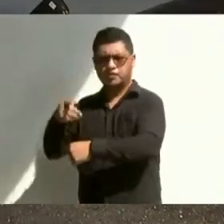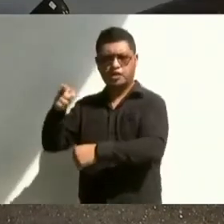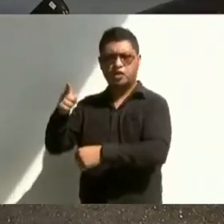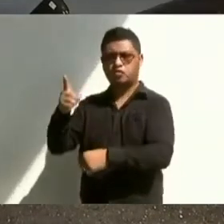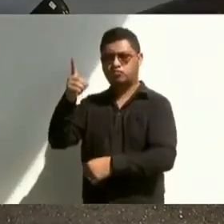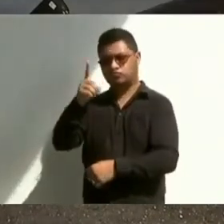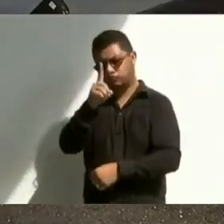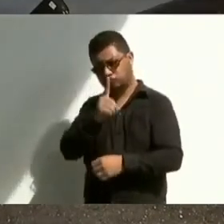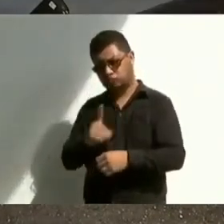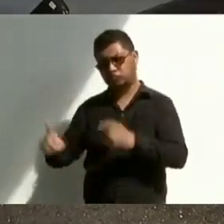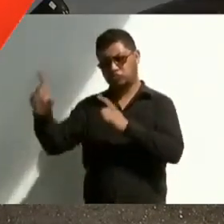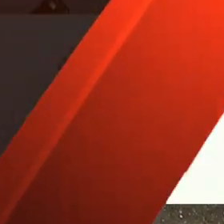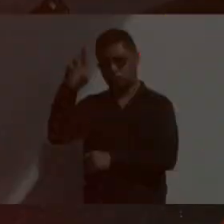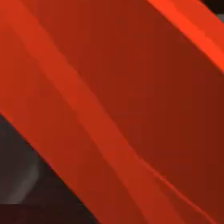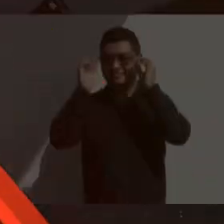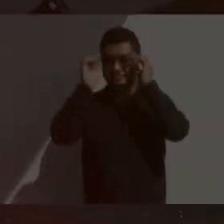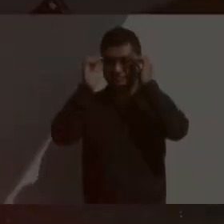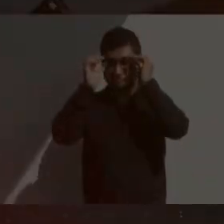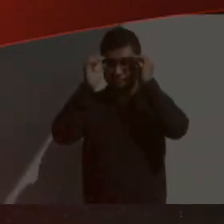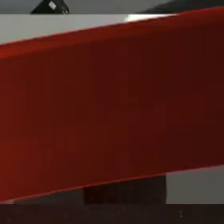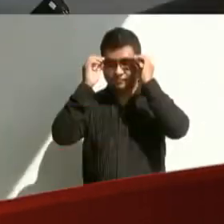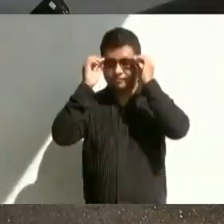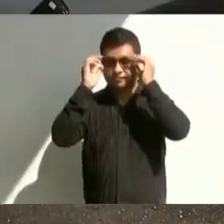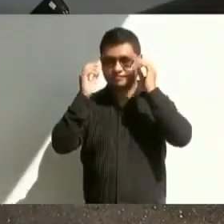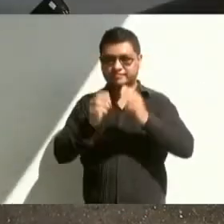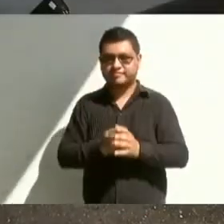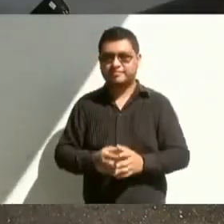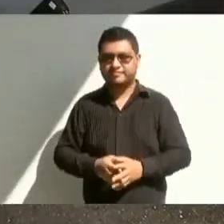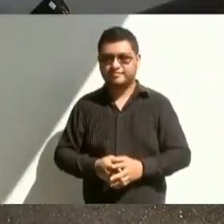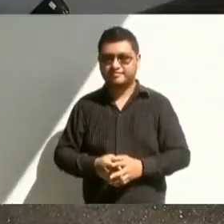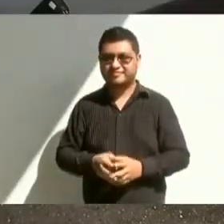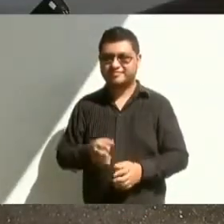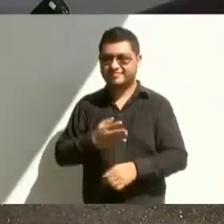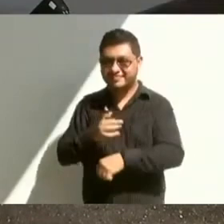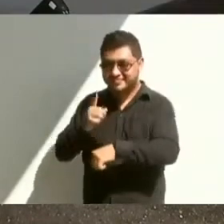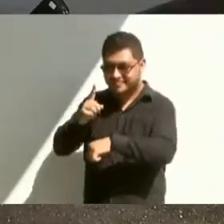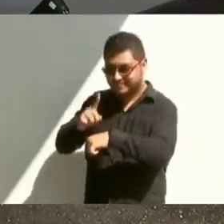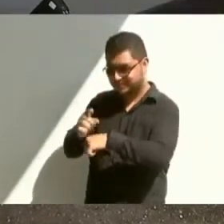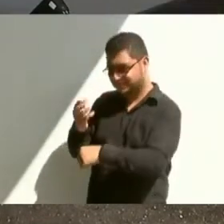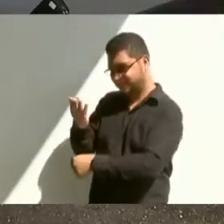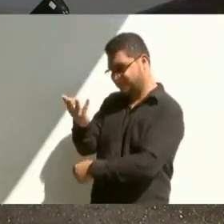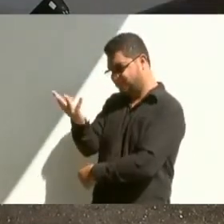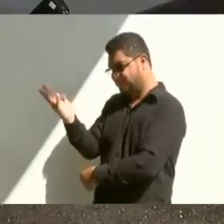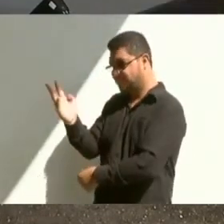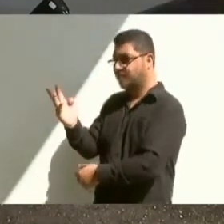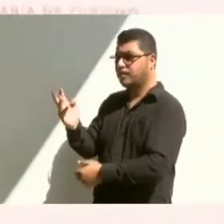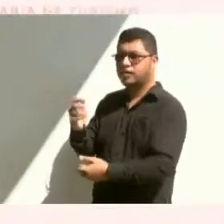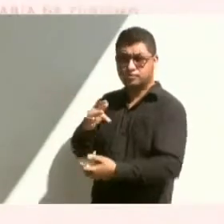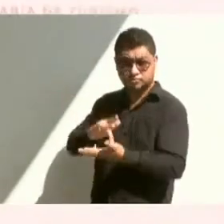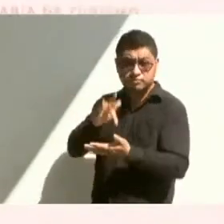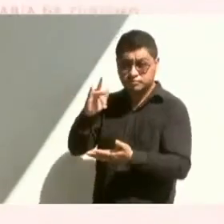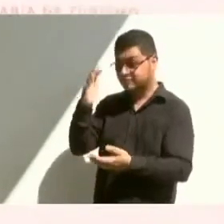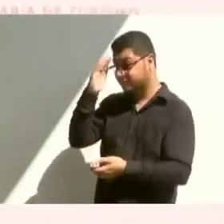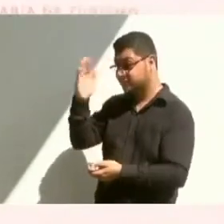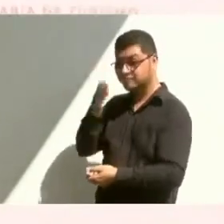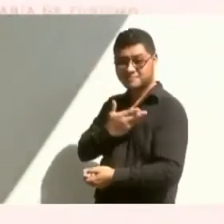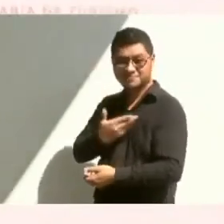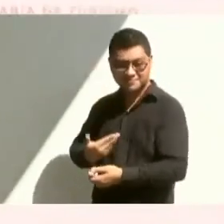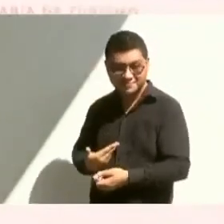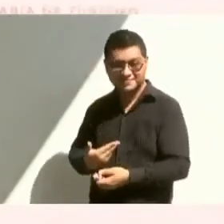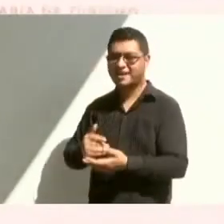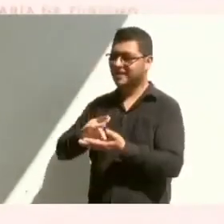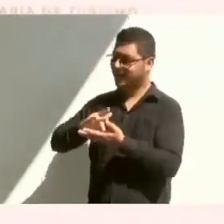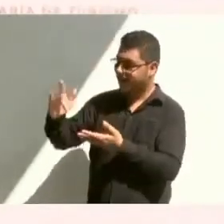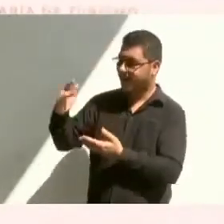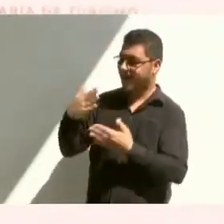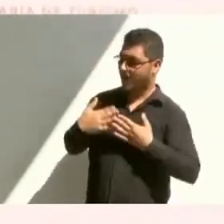Guadalupe Phillips Margain. Buenos días a todos. Primero que nada, muchas gracias, señor presidente. Muchas gracias por la